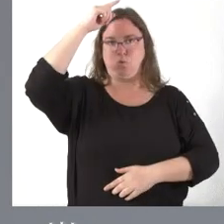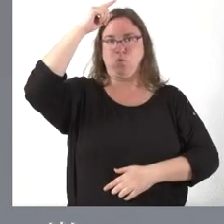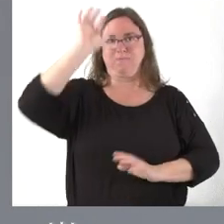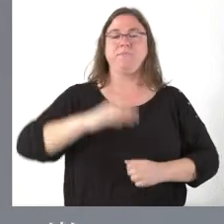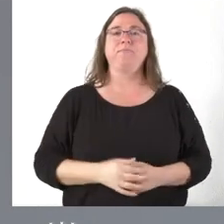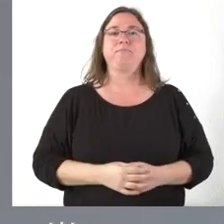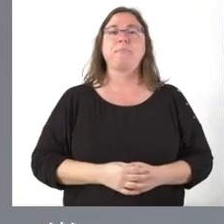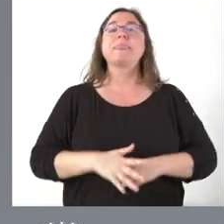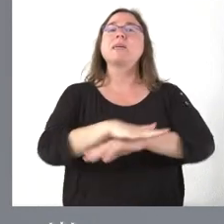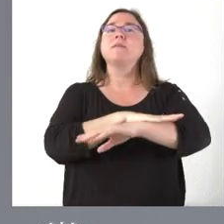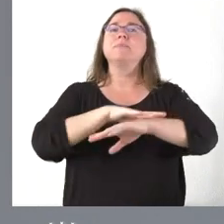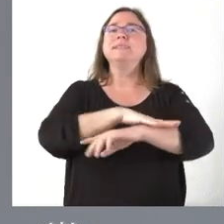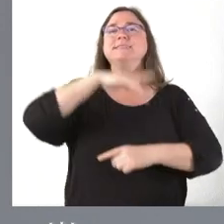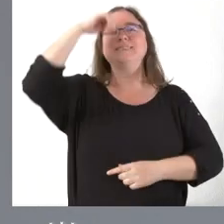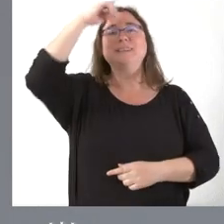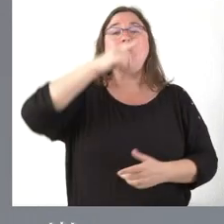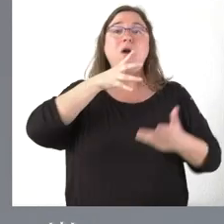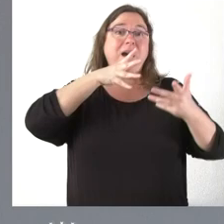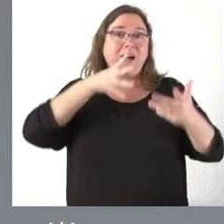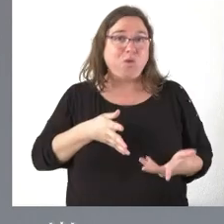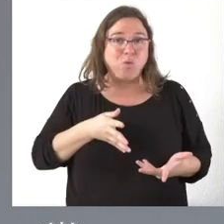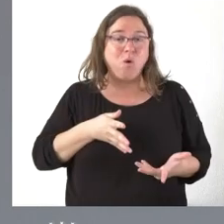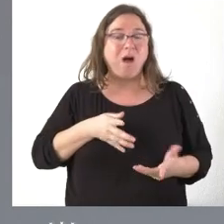Hoy día, el Ministerio de Cultura, como está concebido,